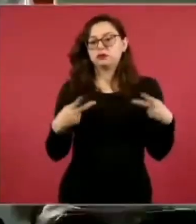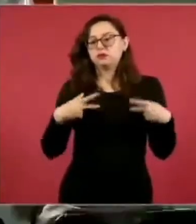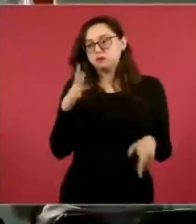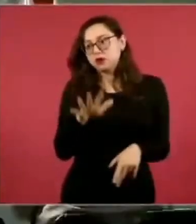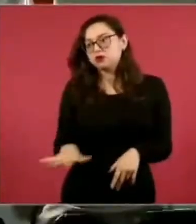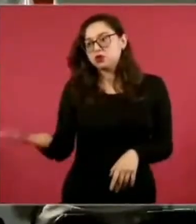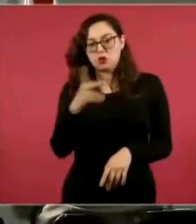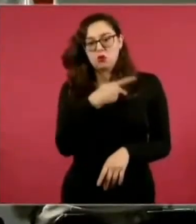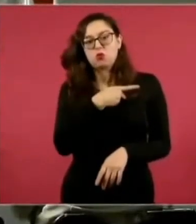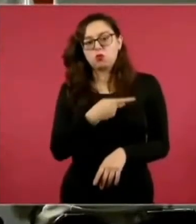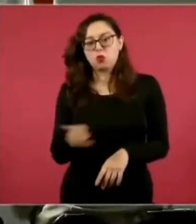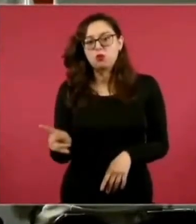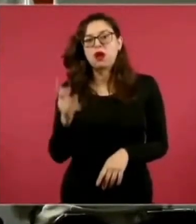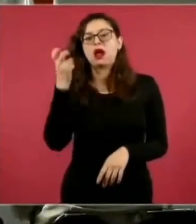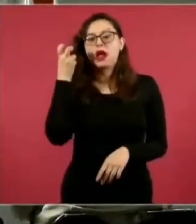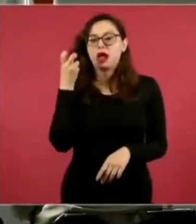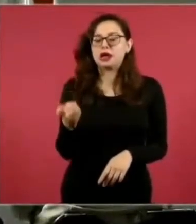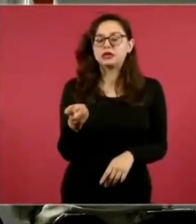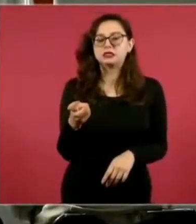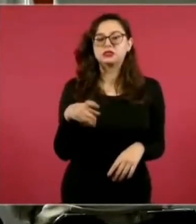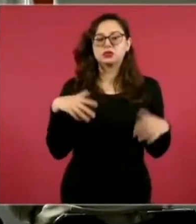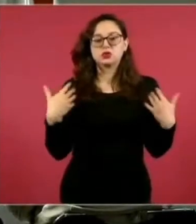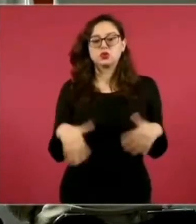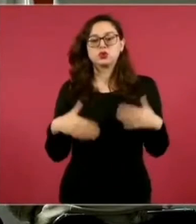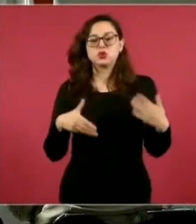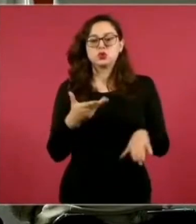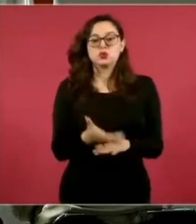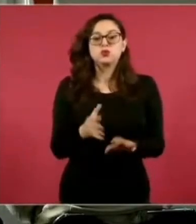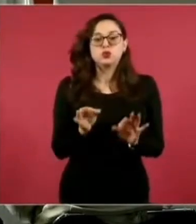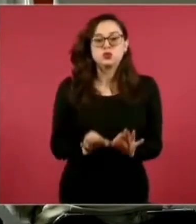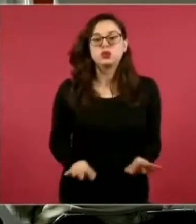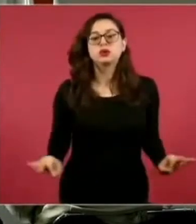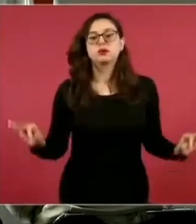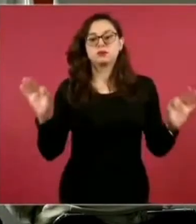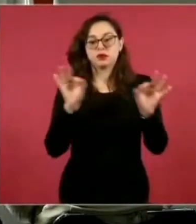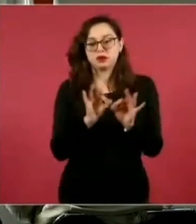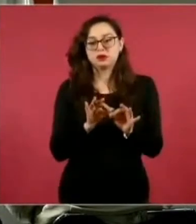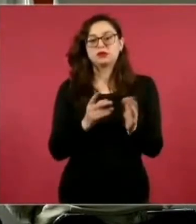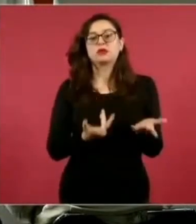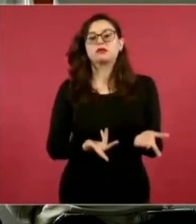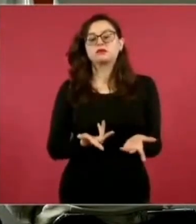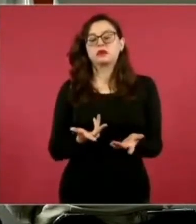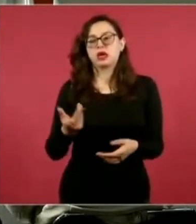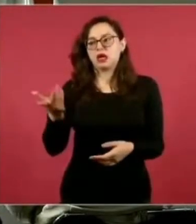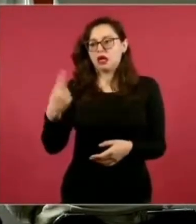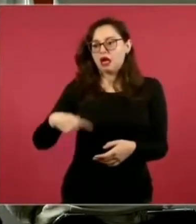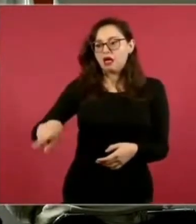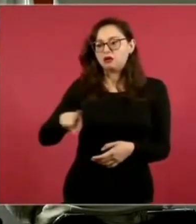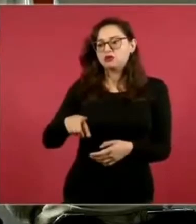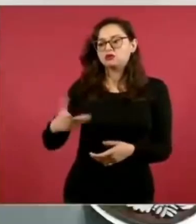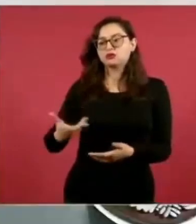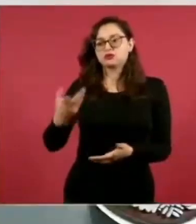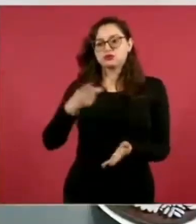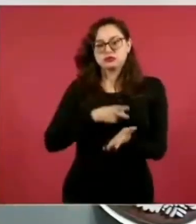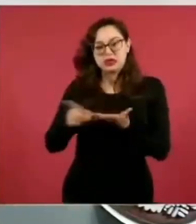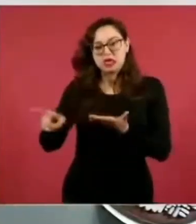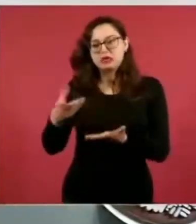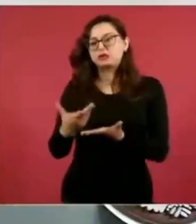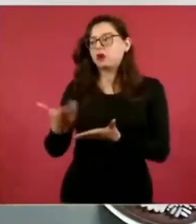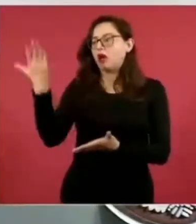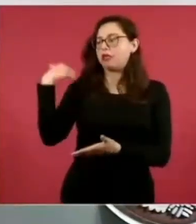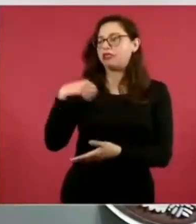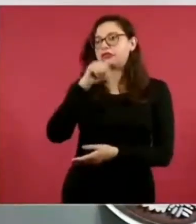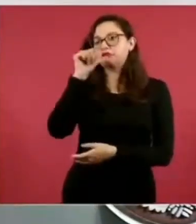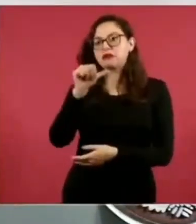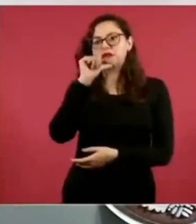tienen. Y eso es sumamente importante, pensando en los derechos olvidados o negados de las y los más